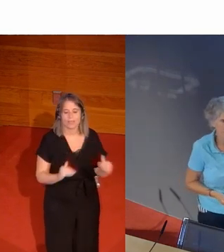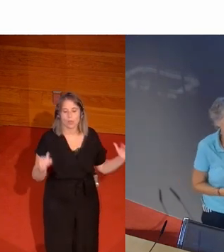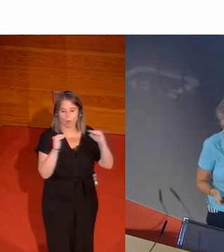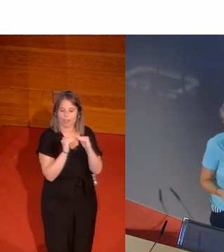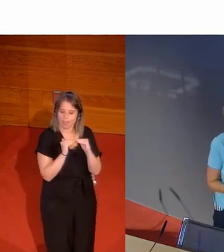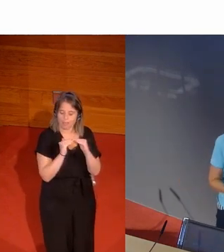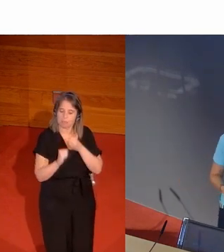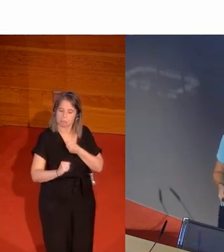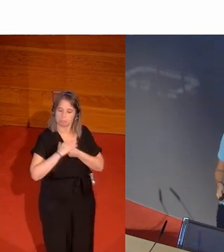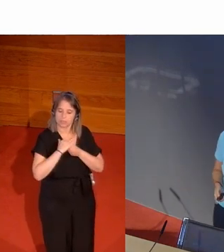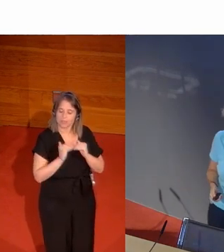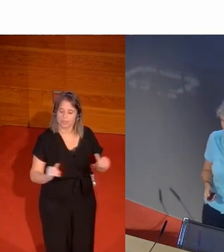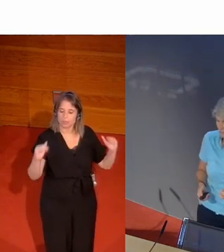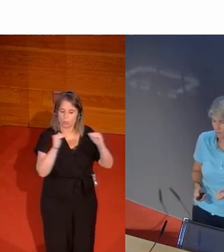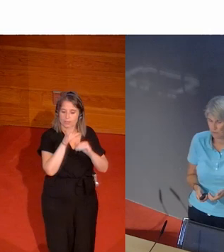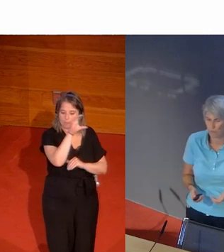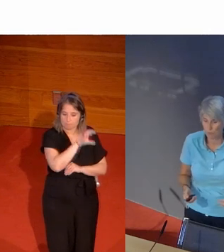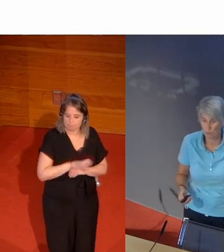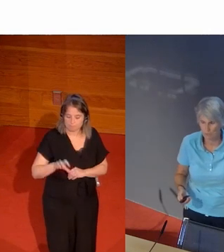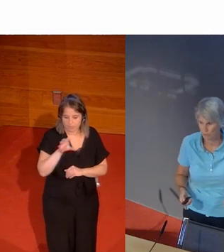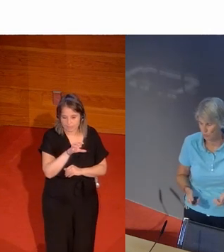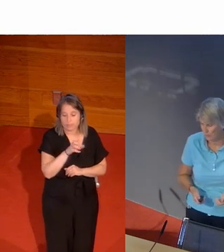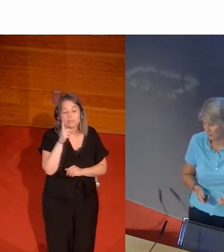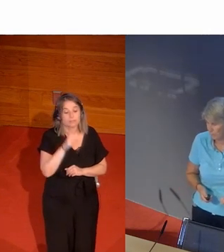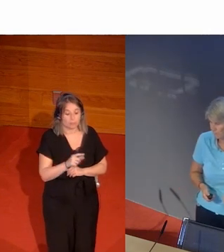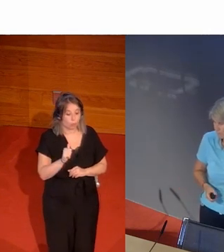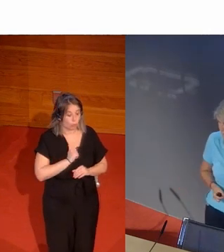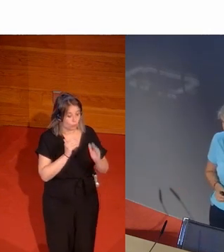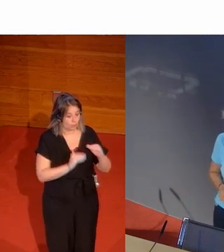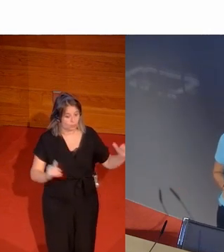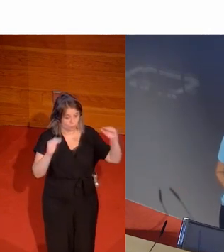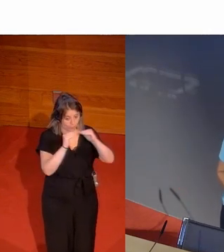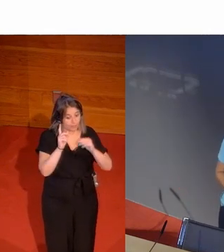en todos estos países y de igualdad de oportunidades